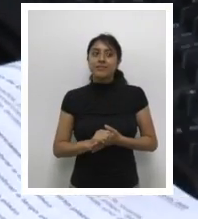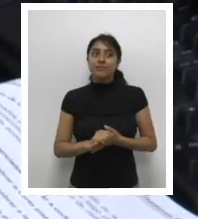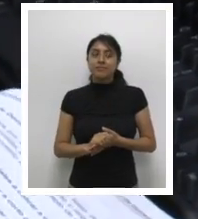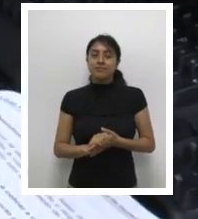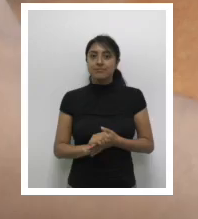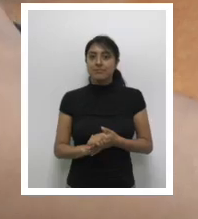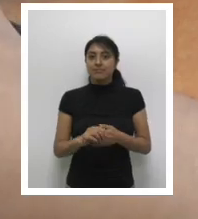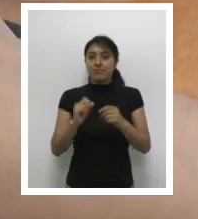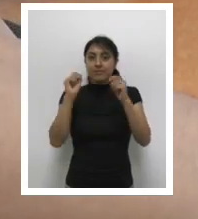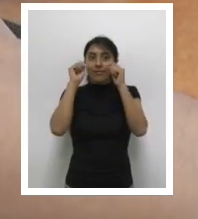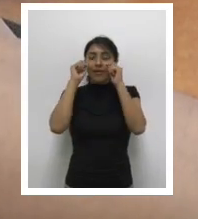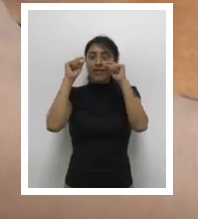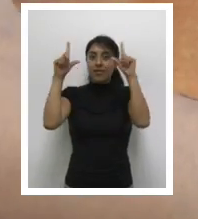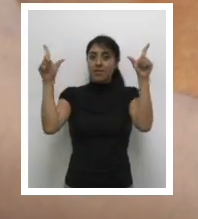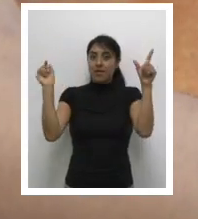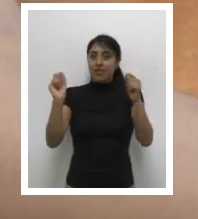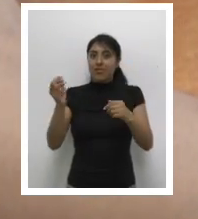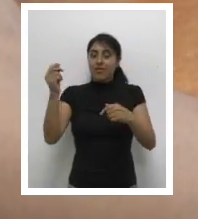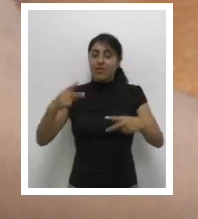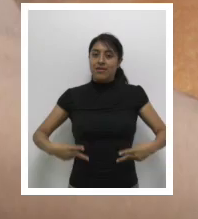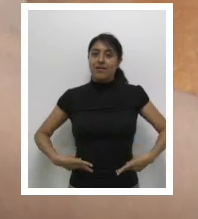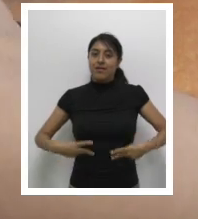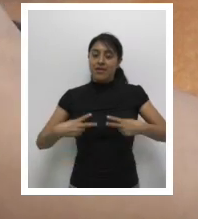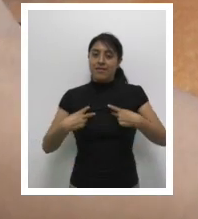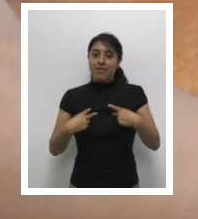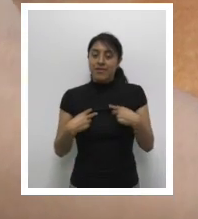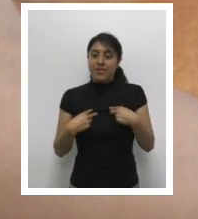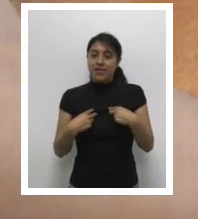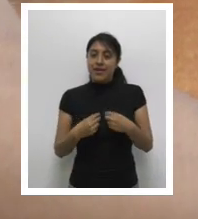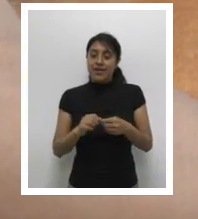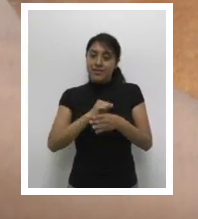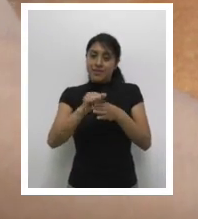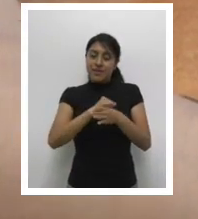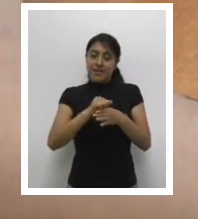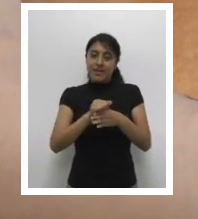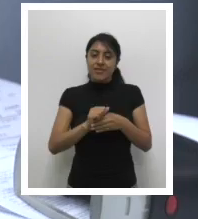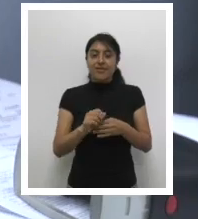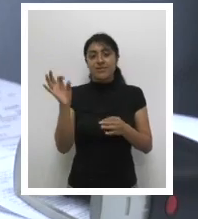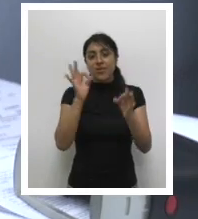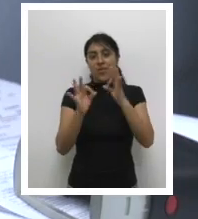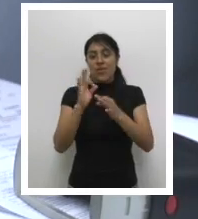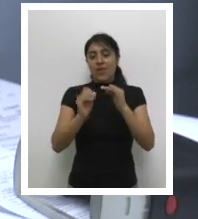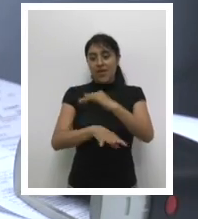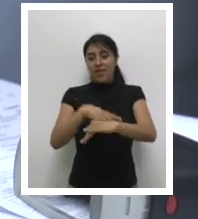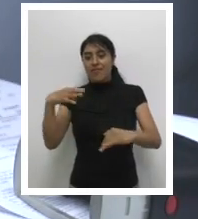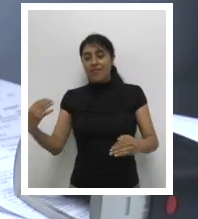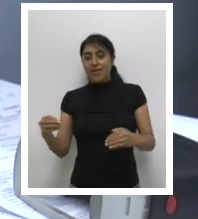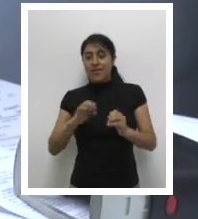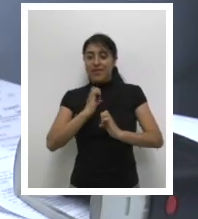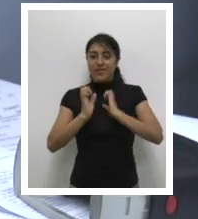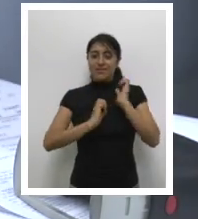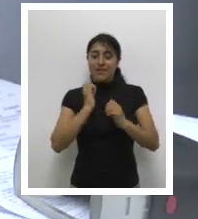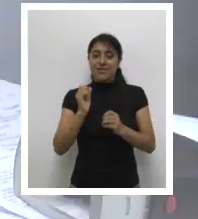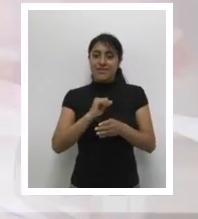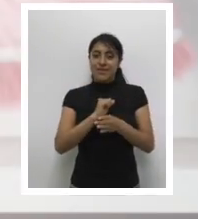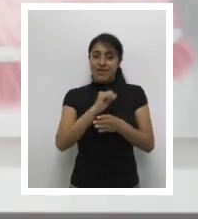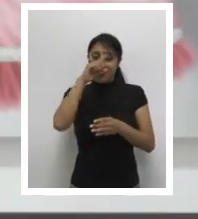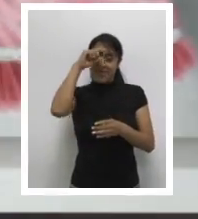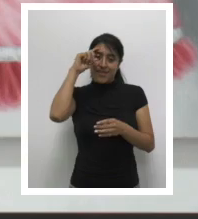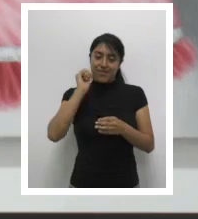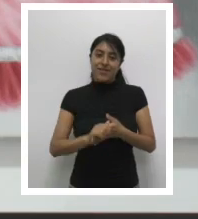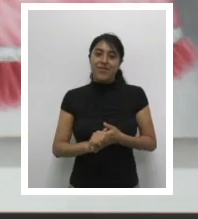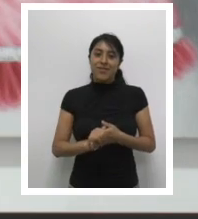¿impactará esto en la vida profesional de los estudiantes? ¿O acaso quedará fuera de contexto que le llamen primera experiencia laboral?